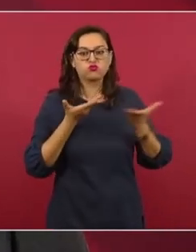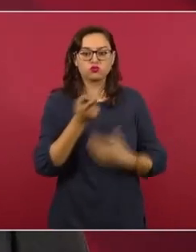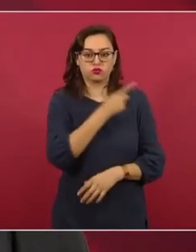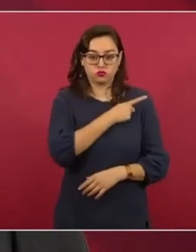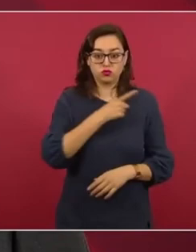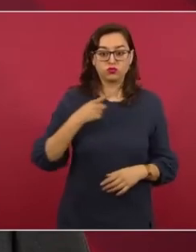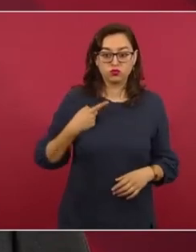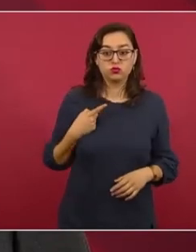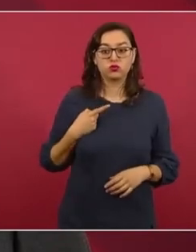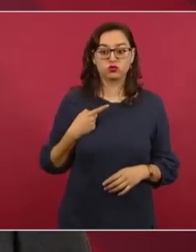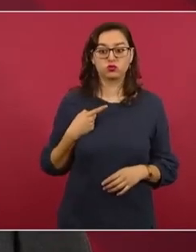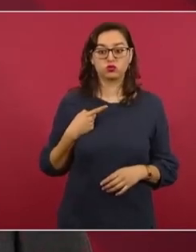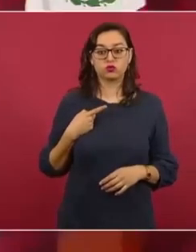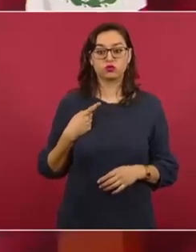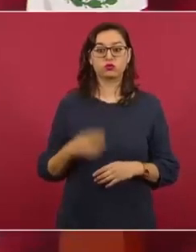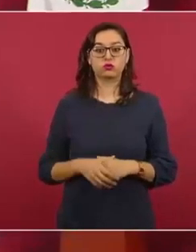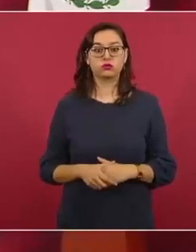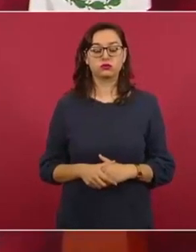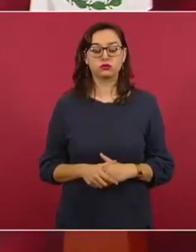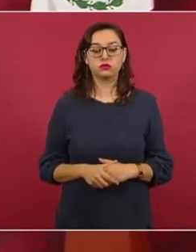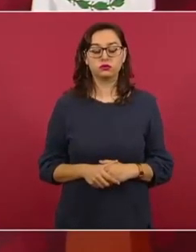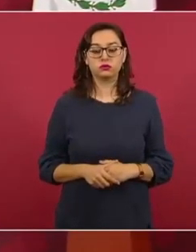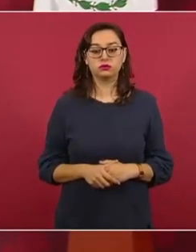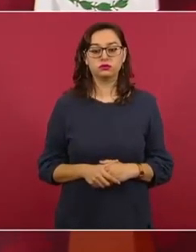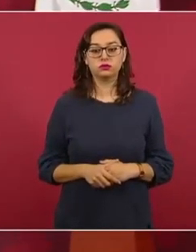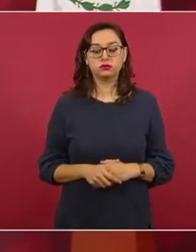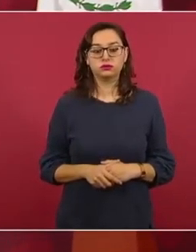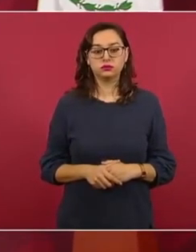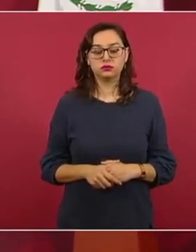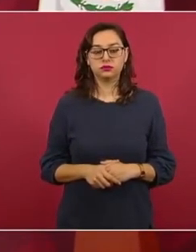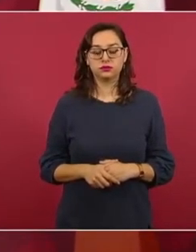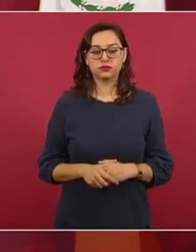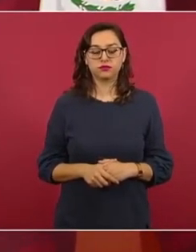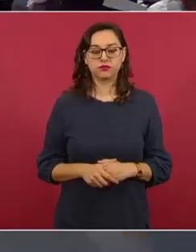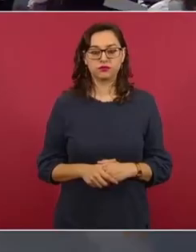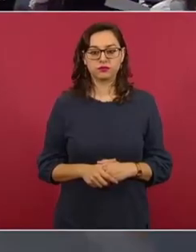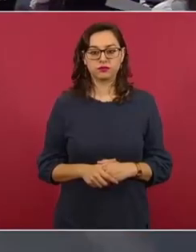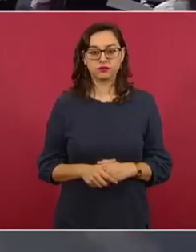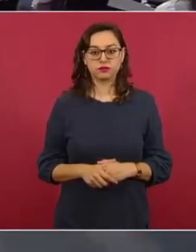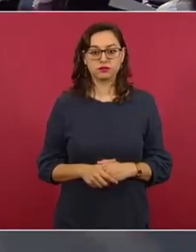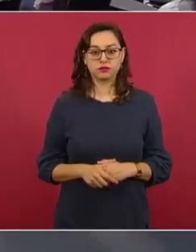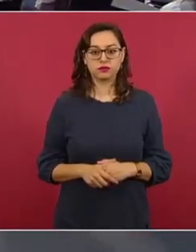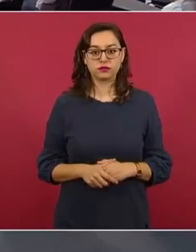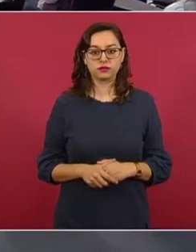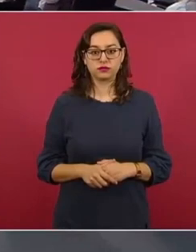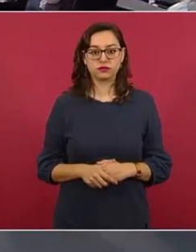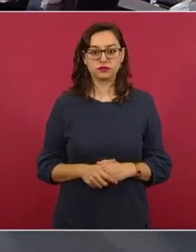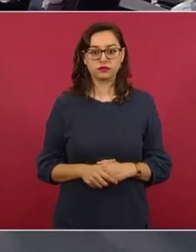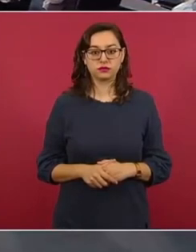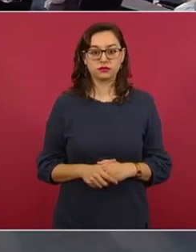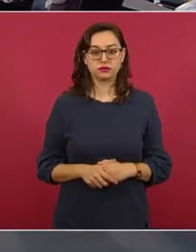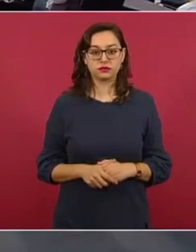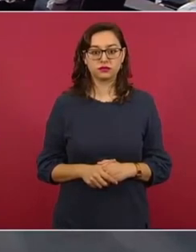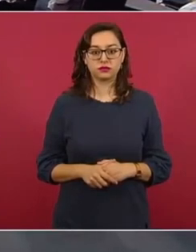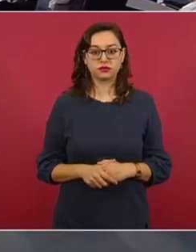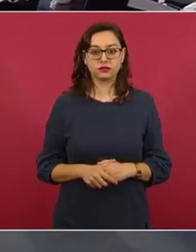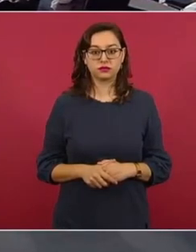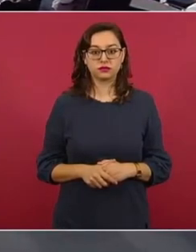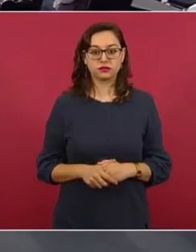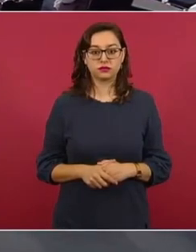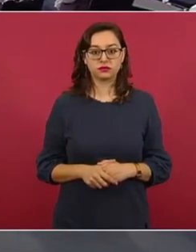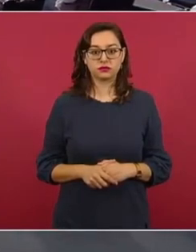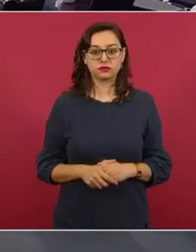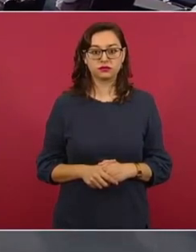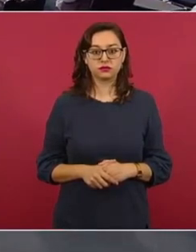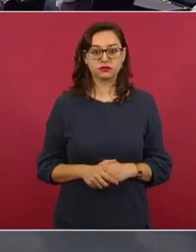Es que hay colegas de aquí de la mañana que han estado recibiendo amenazas de muerte y algunas senadoras del PAN están poniendo un discurso